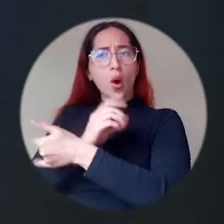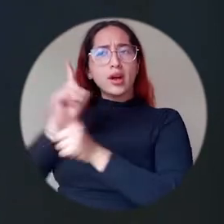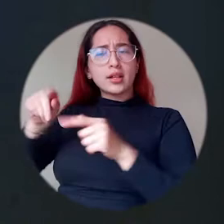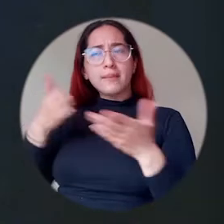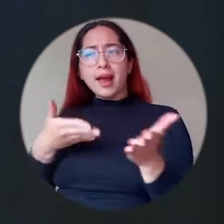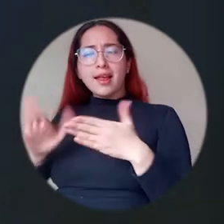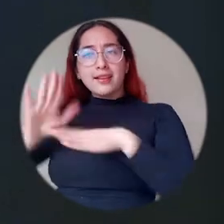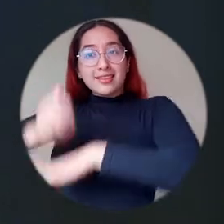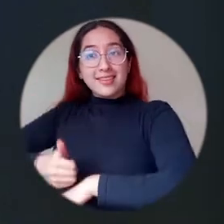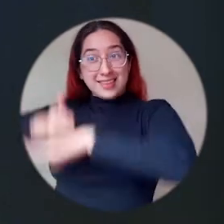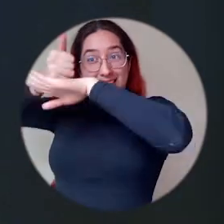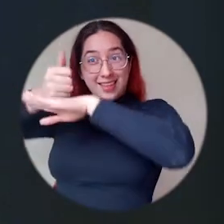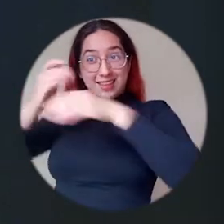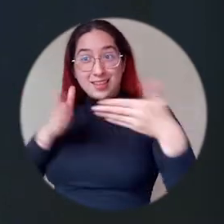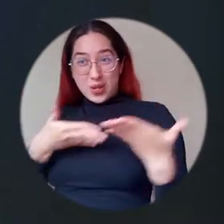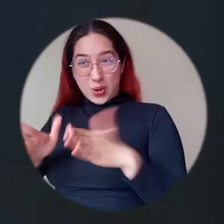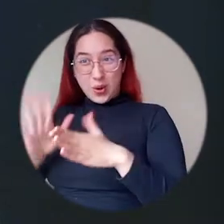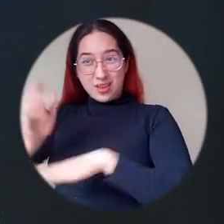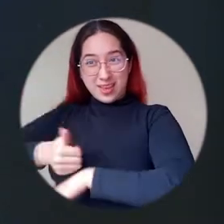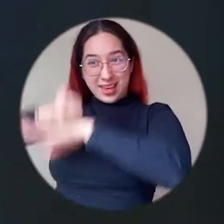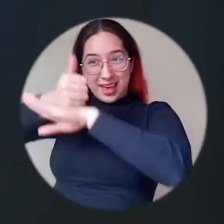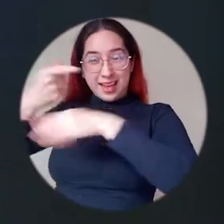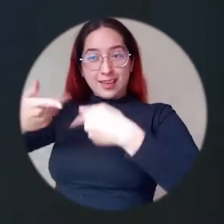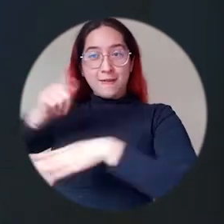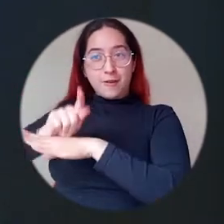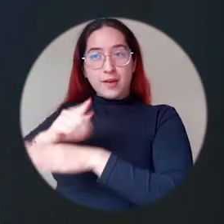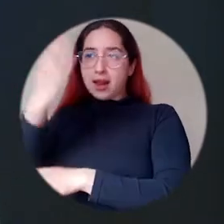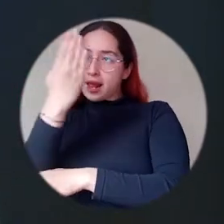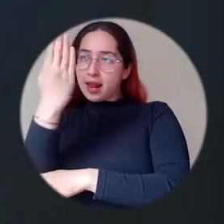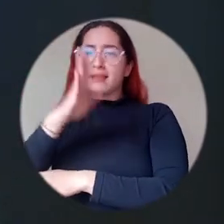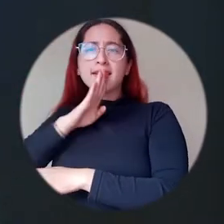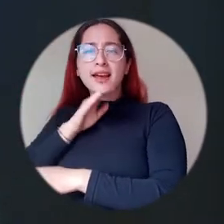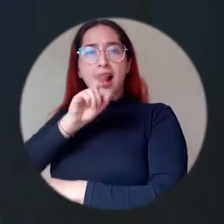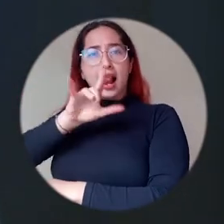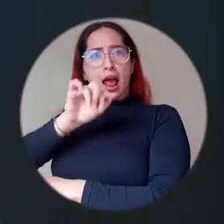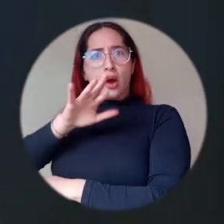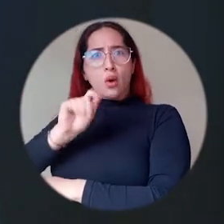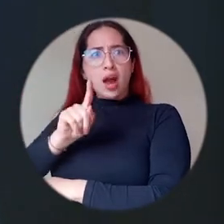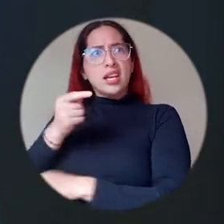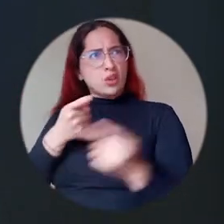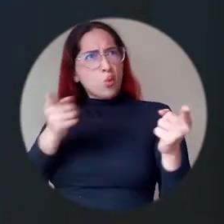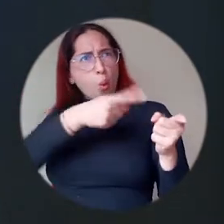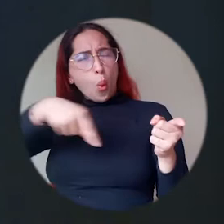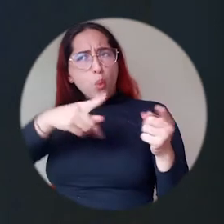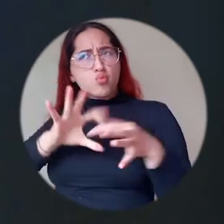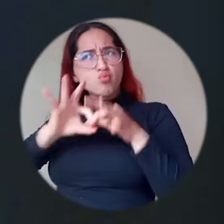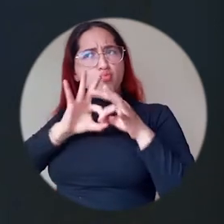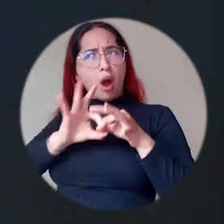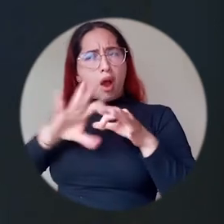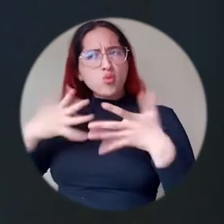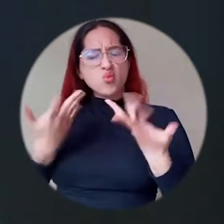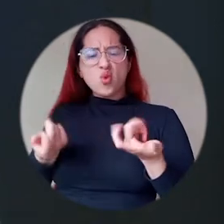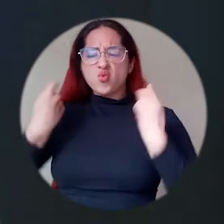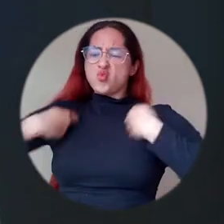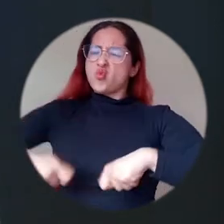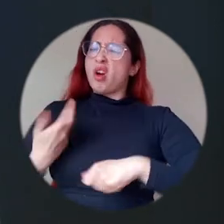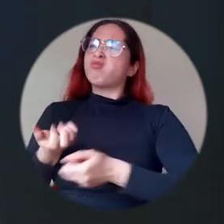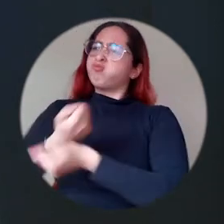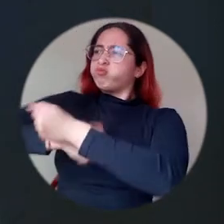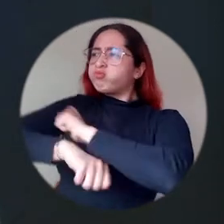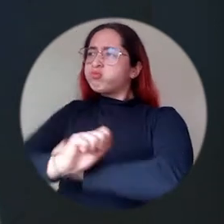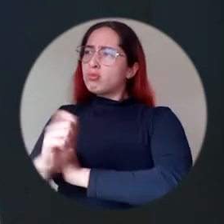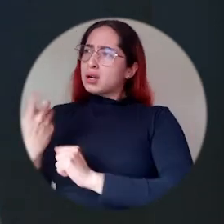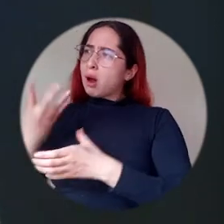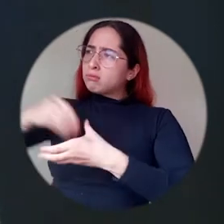directora del programa de cine Laura Morales, creo que se han puesto la 10 con el